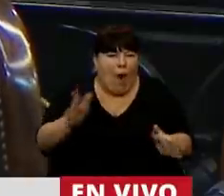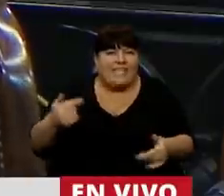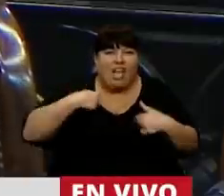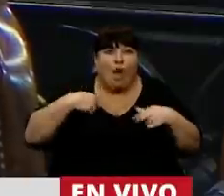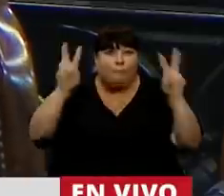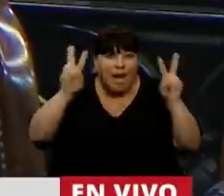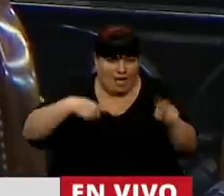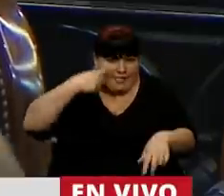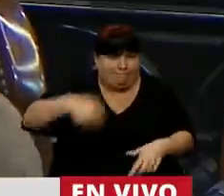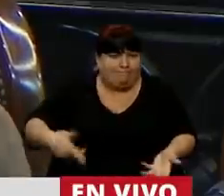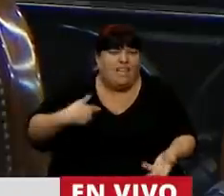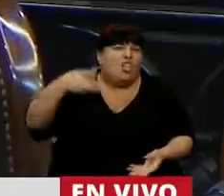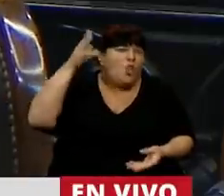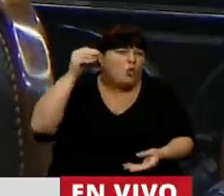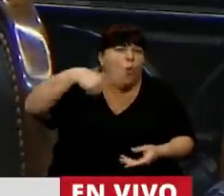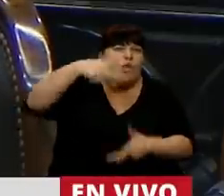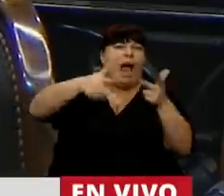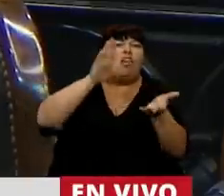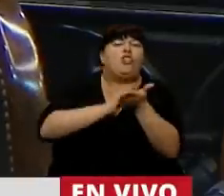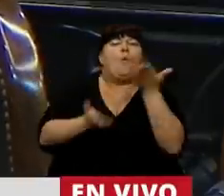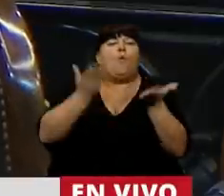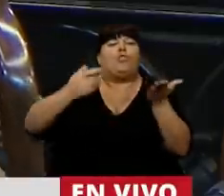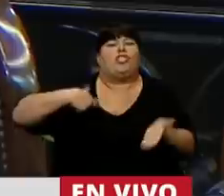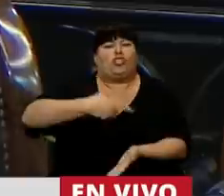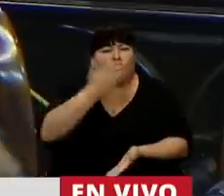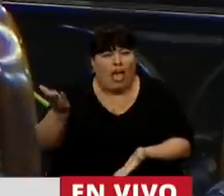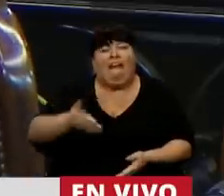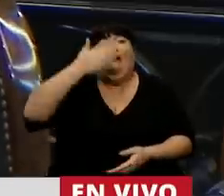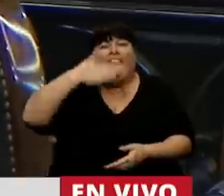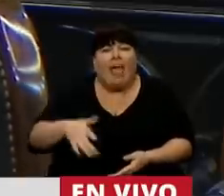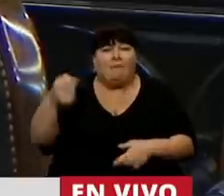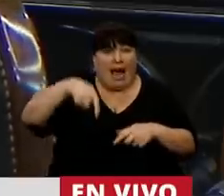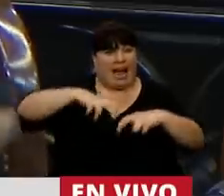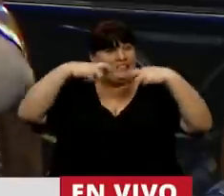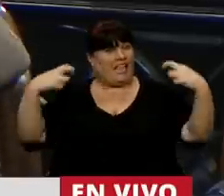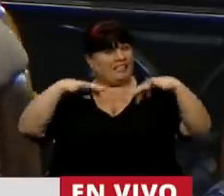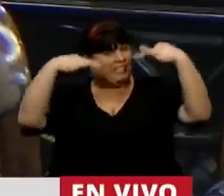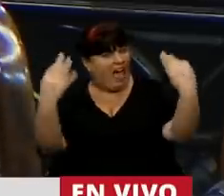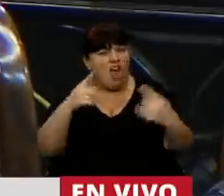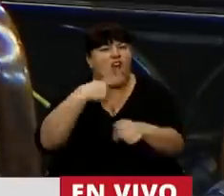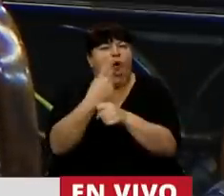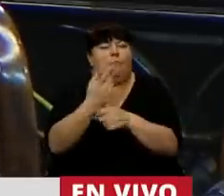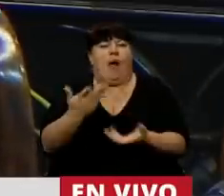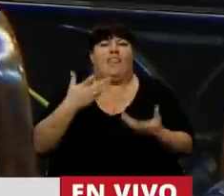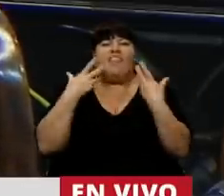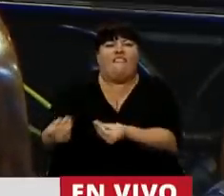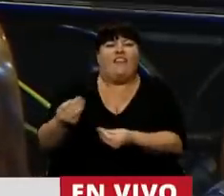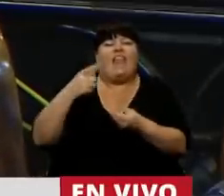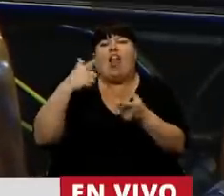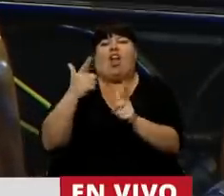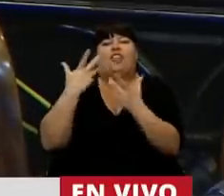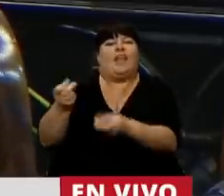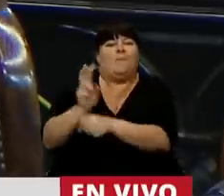como peronista, escucharlos hablar de justicia social y después se sientan en esas bancas y no son capaces de ser la voz de los más